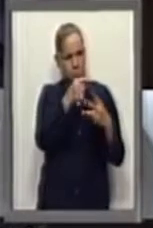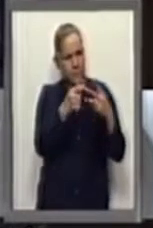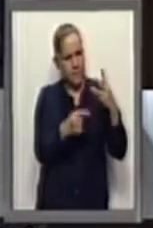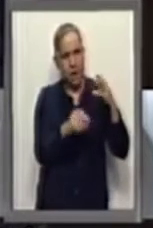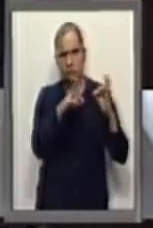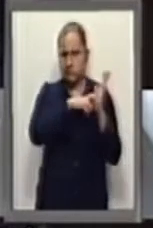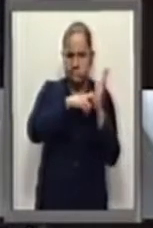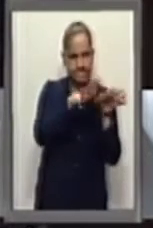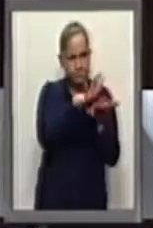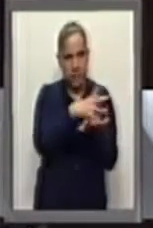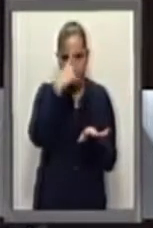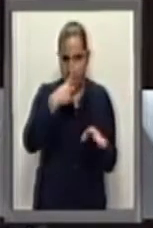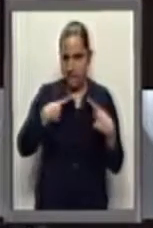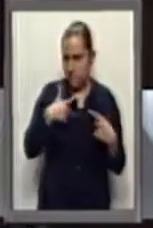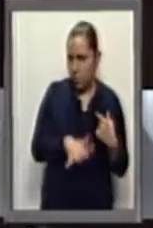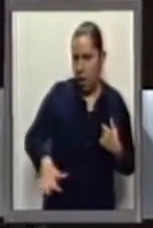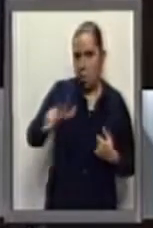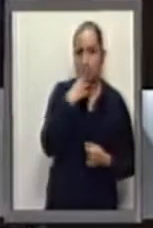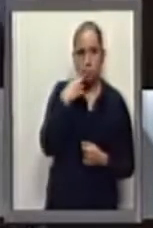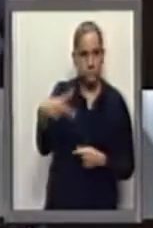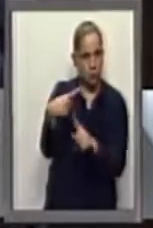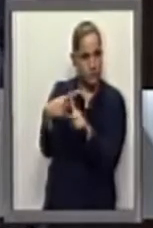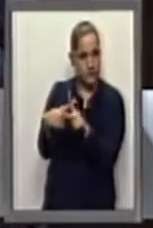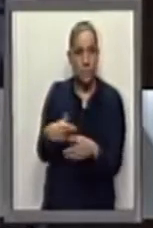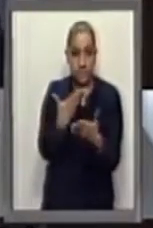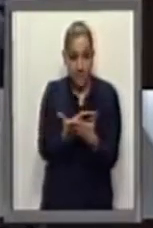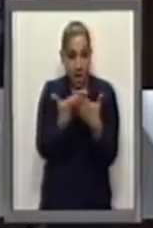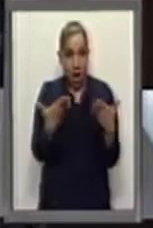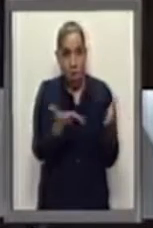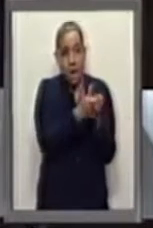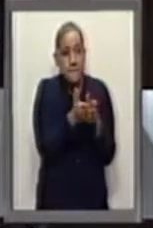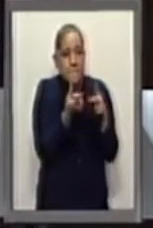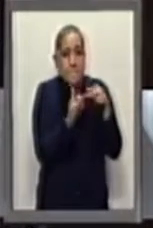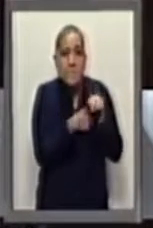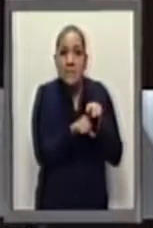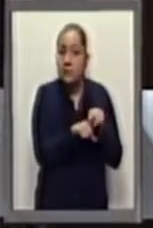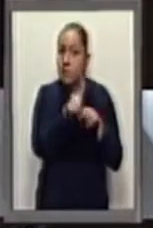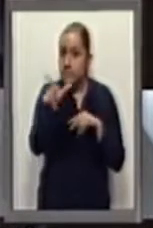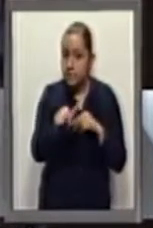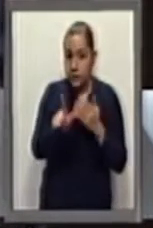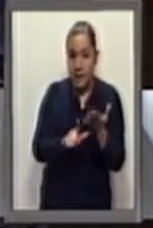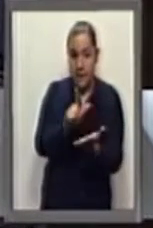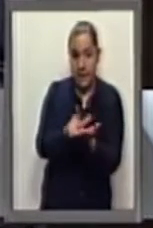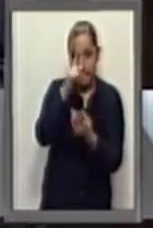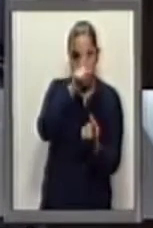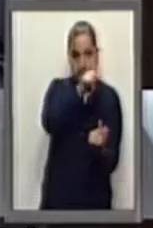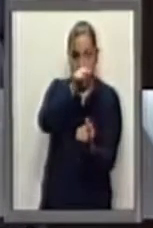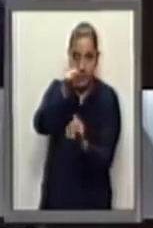Todavía falta la discusión central de esta etapa que será en la Ley de Ingresos de la Federación.